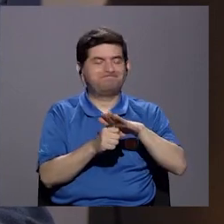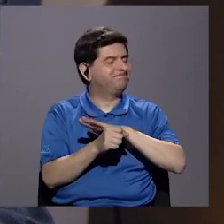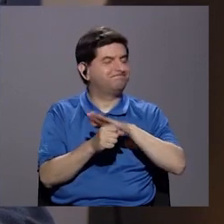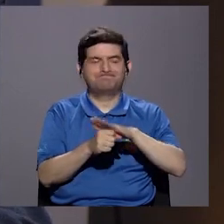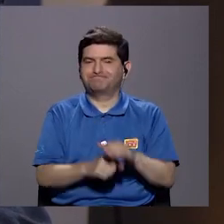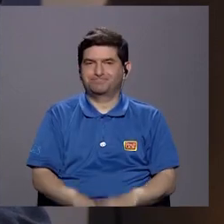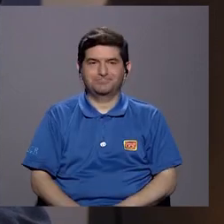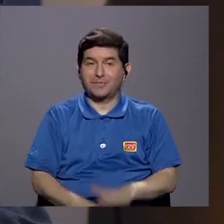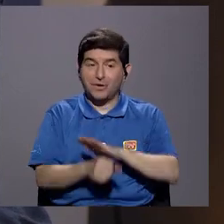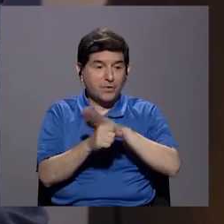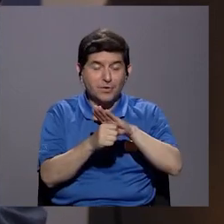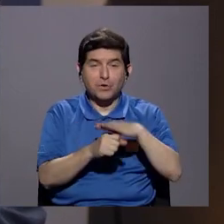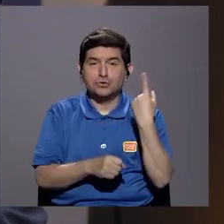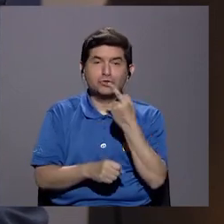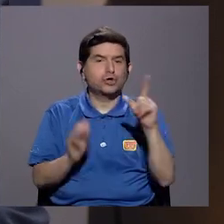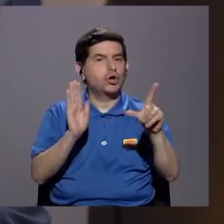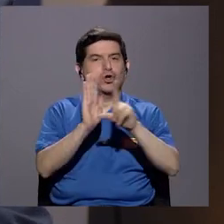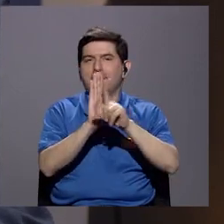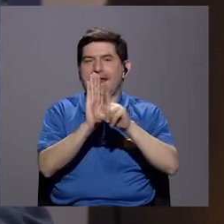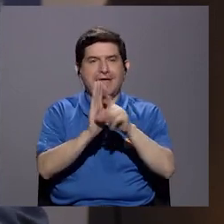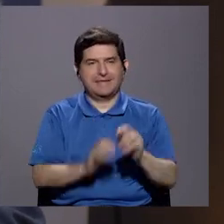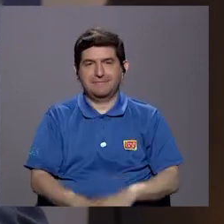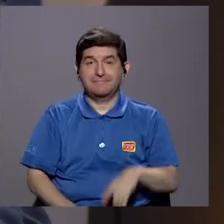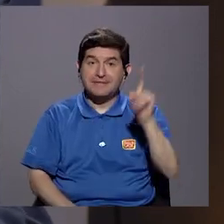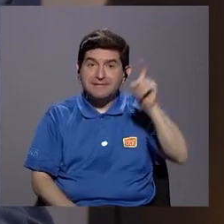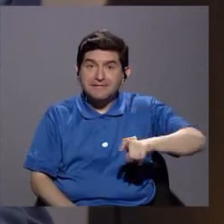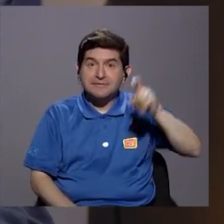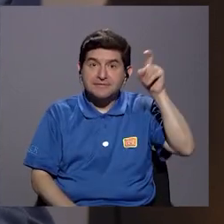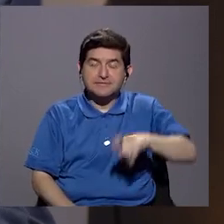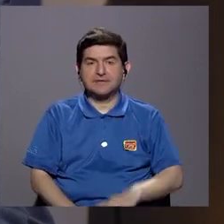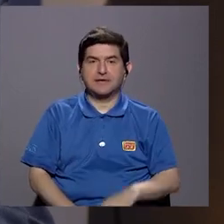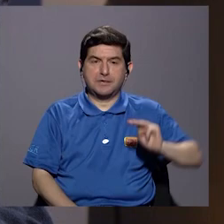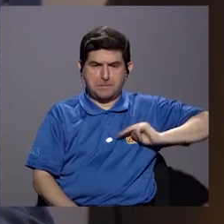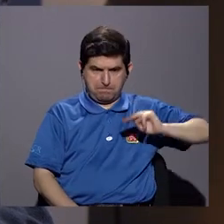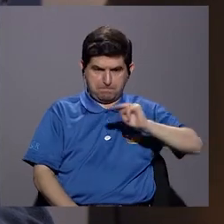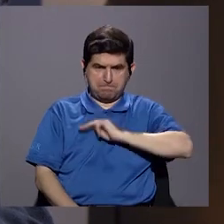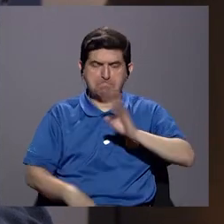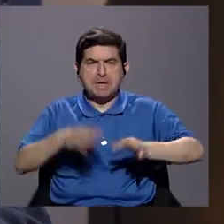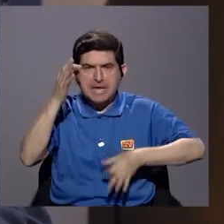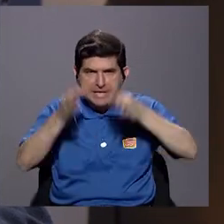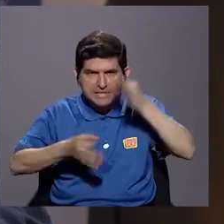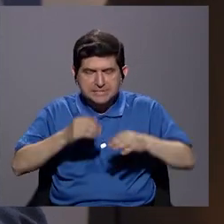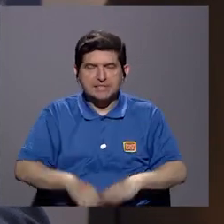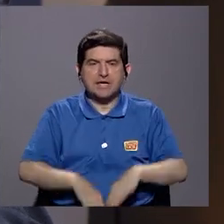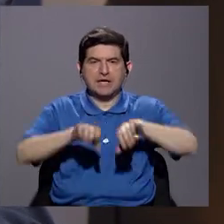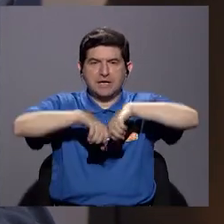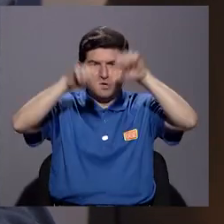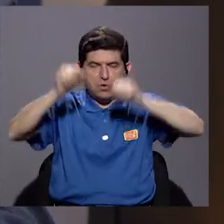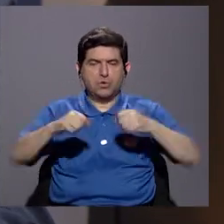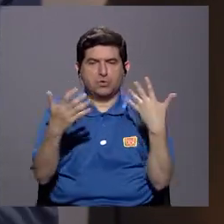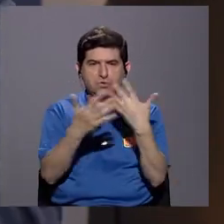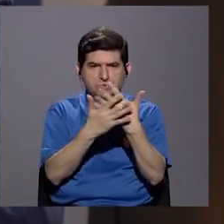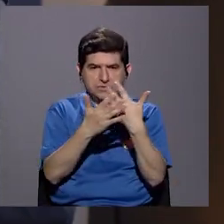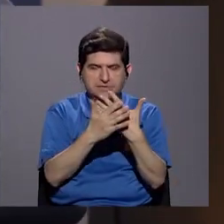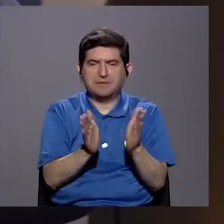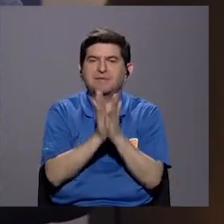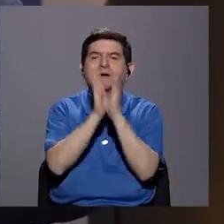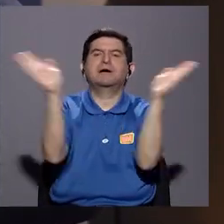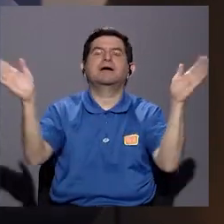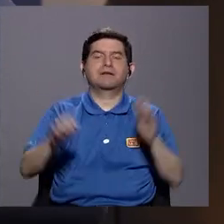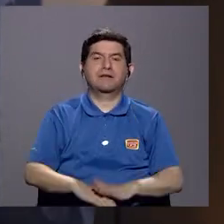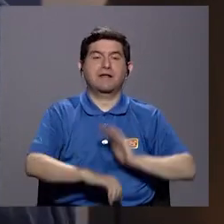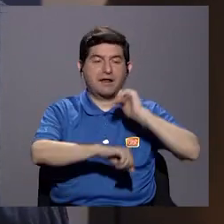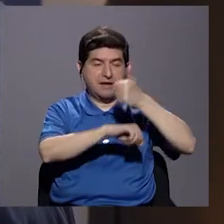insuficiente. Es insuficiente solo la ley. Lo que se necesita es que el Ministerio de Justicia o el sistema penitenciario en general, digamos,